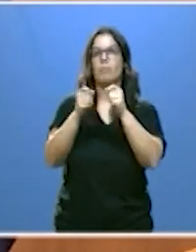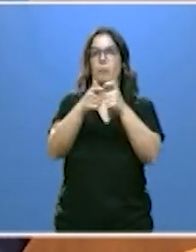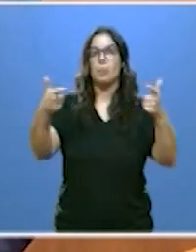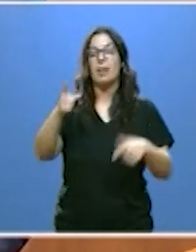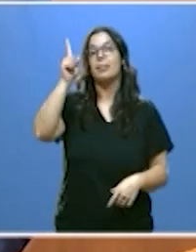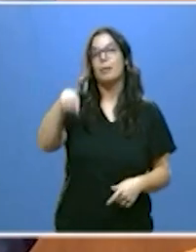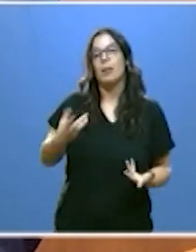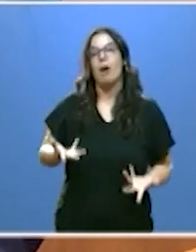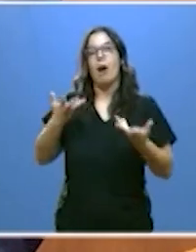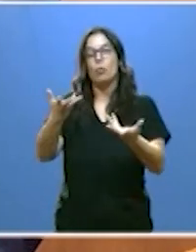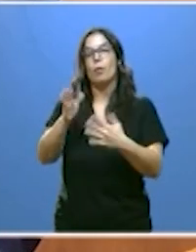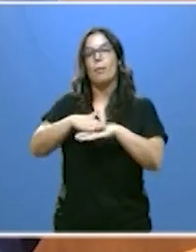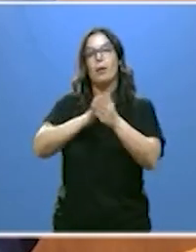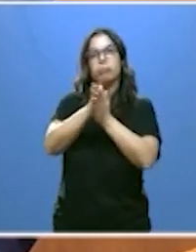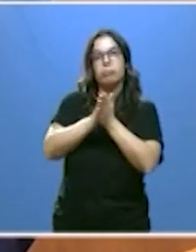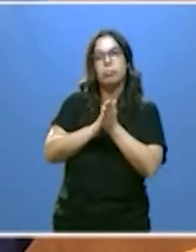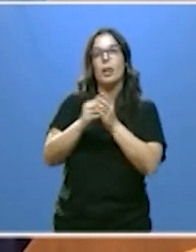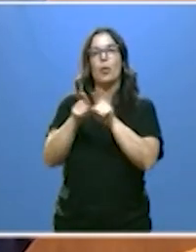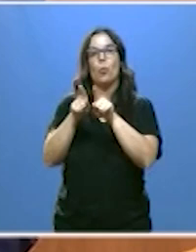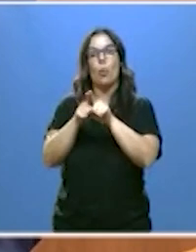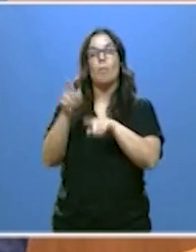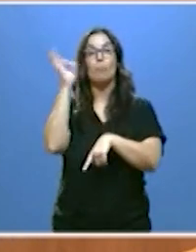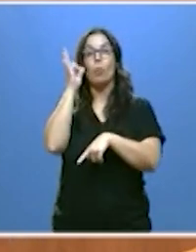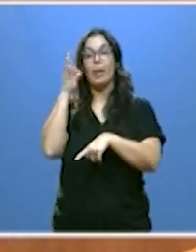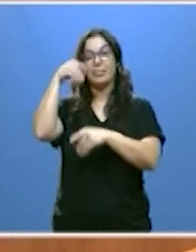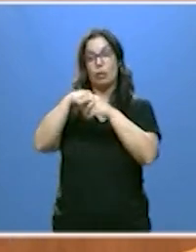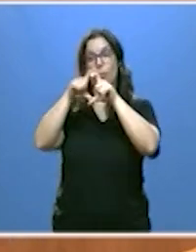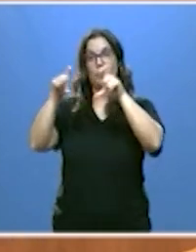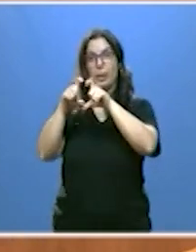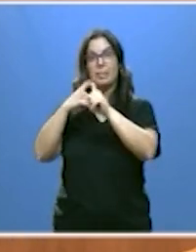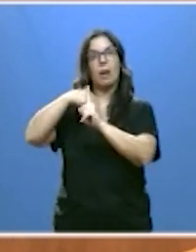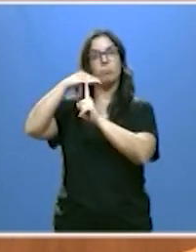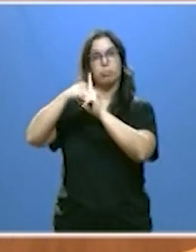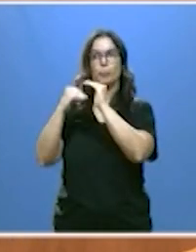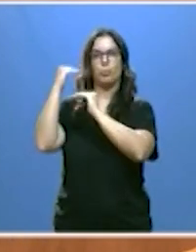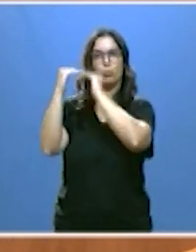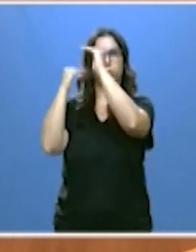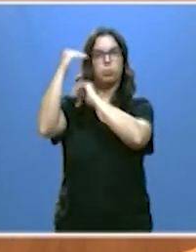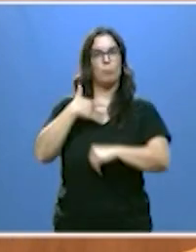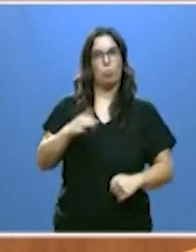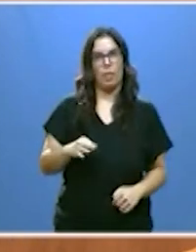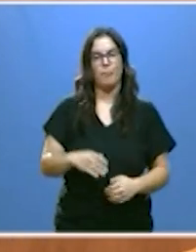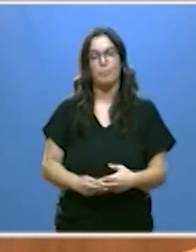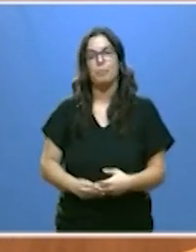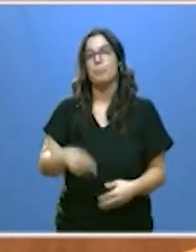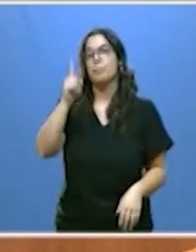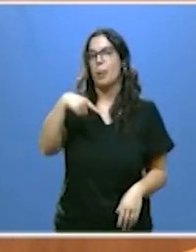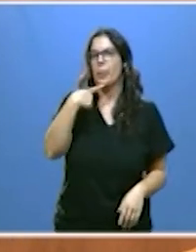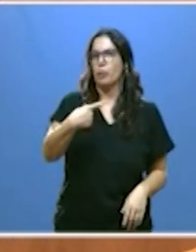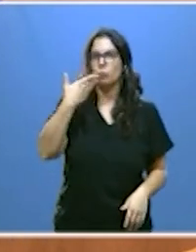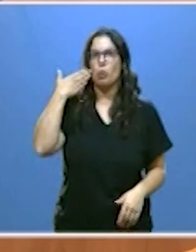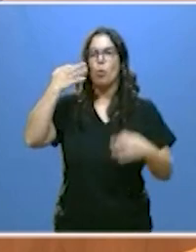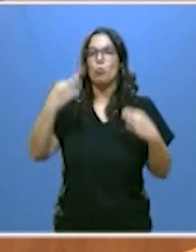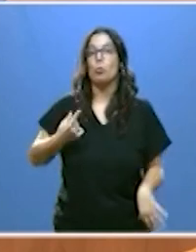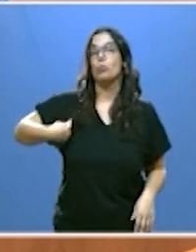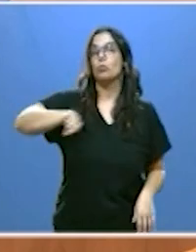ayudas para incentivar el ascenso profesional de las mujeres también hoy podemos decir con orgullo que